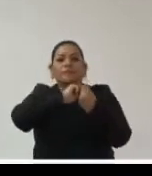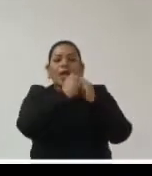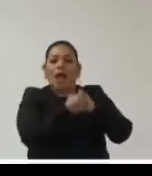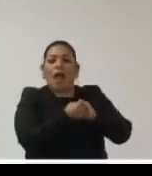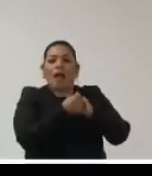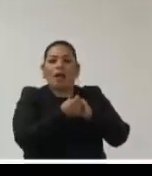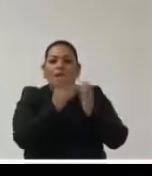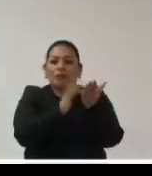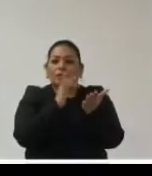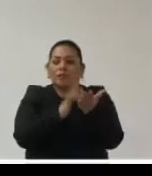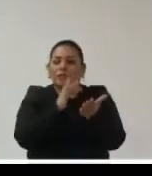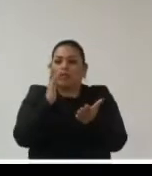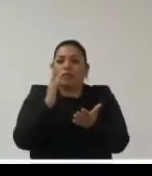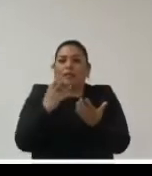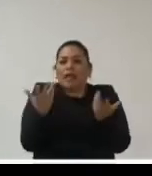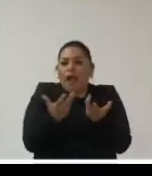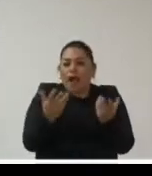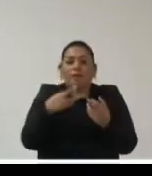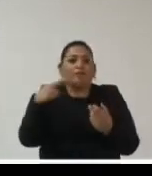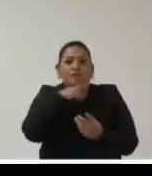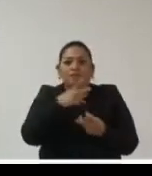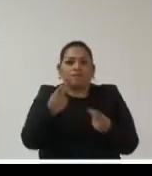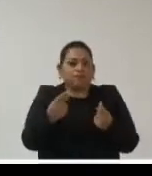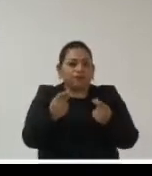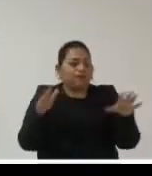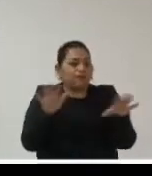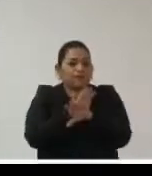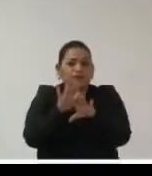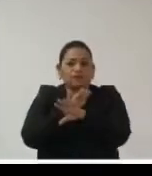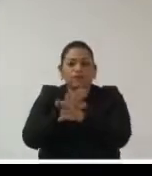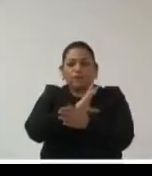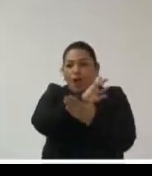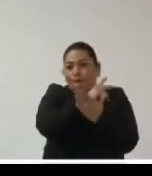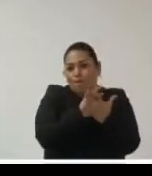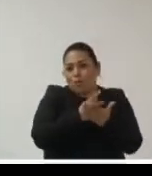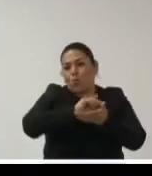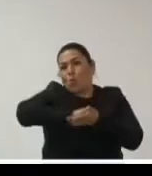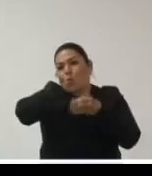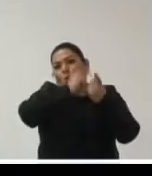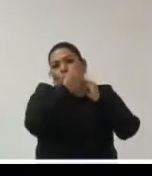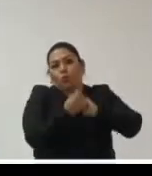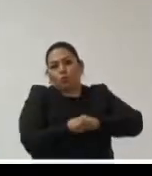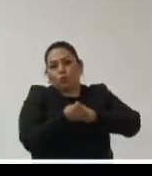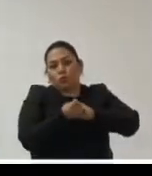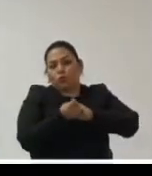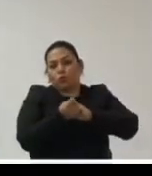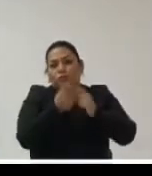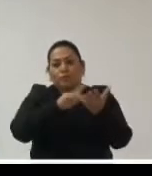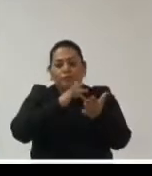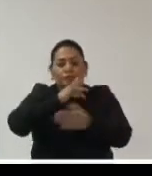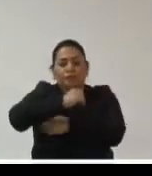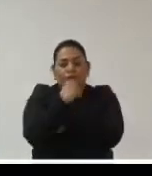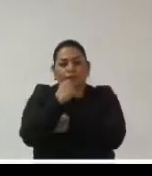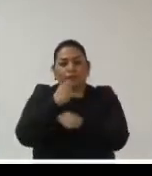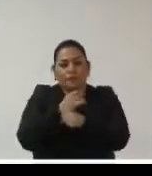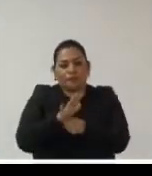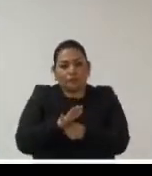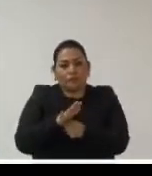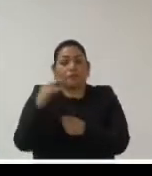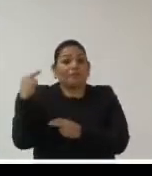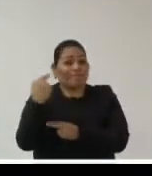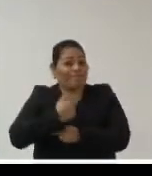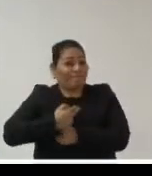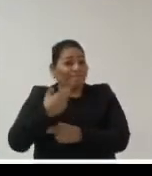digital está generando un acelerado cambio en el proceso de transformación de los medios de registro la archivística